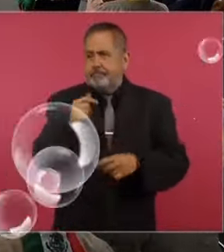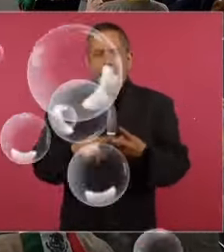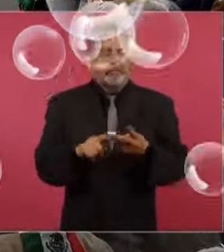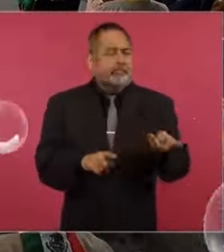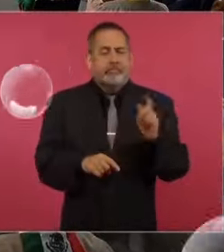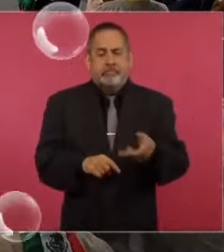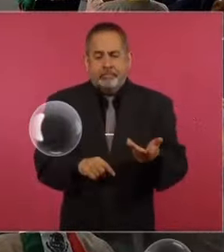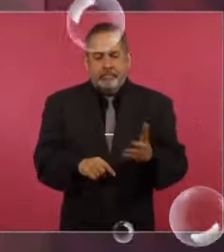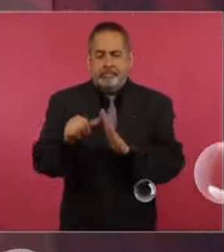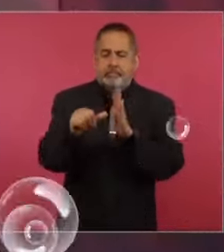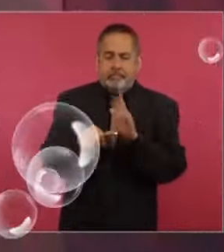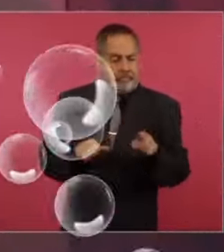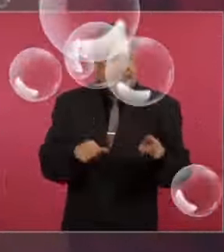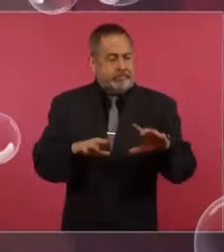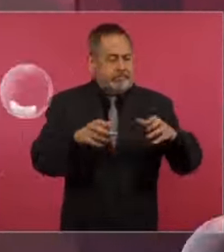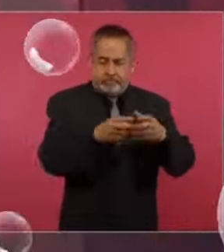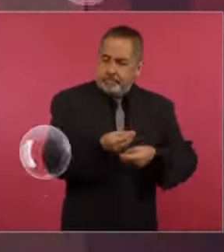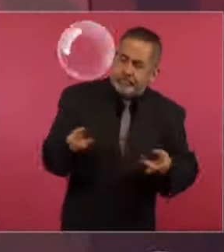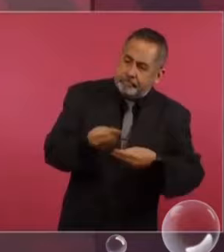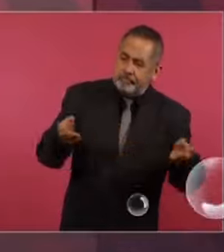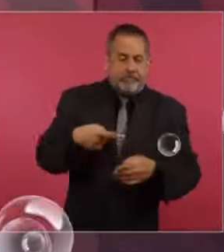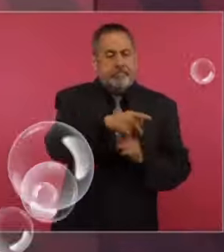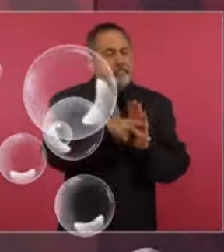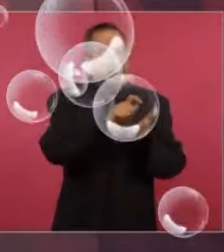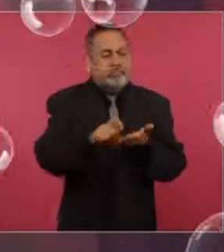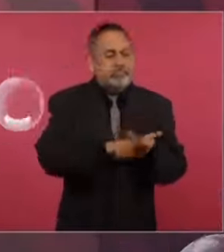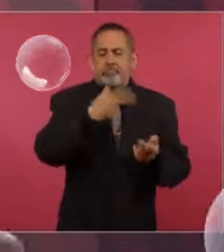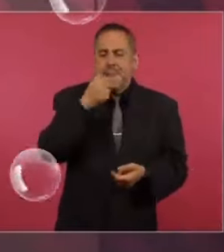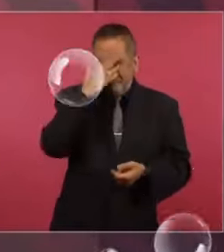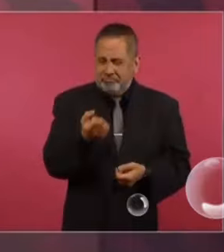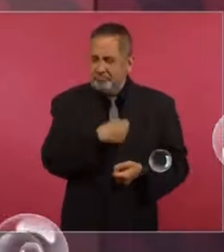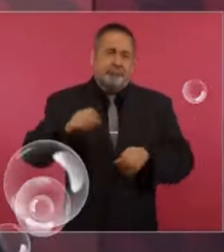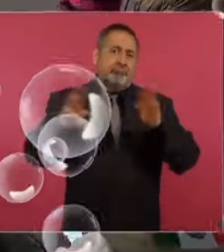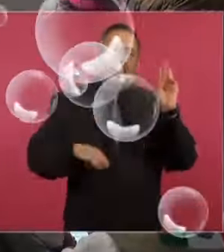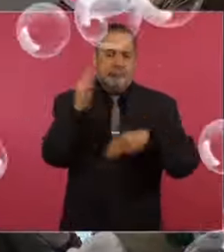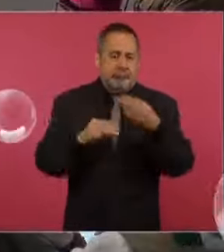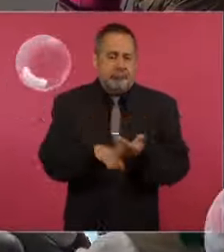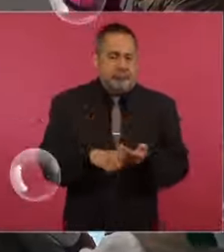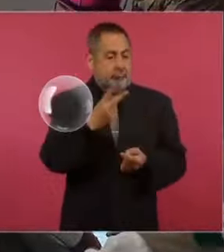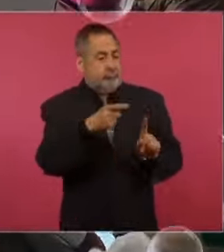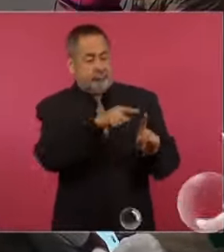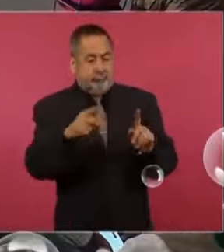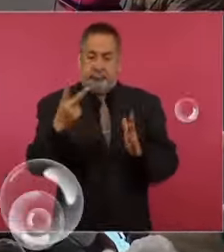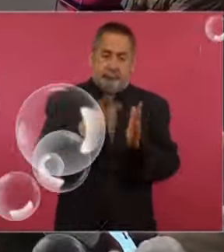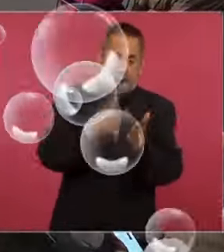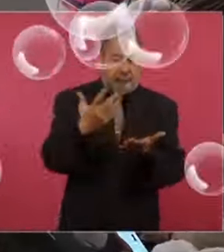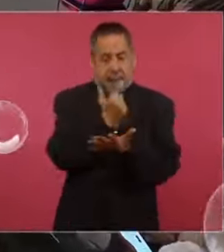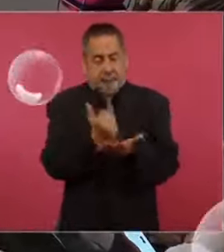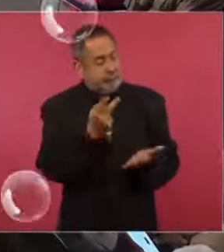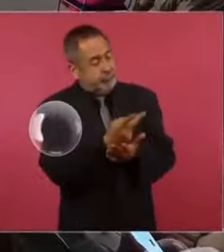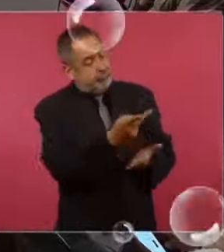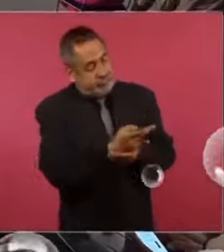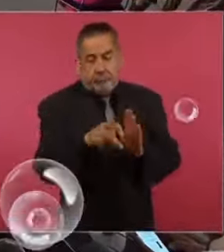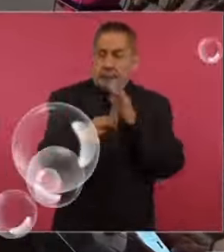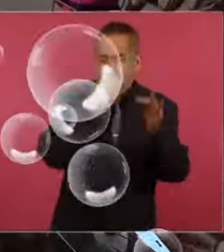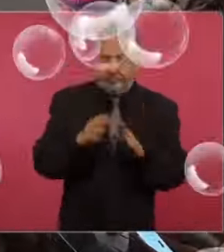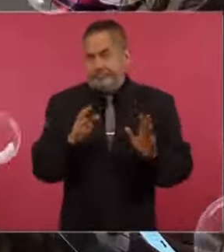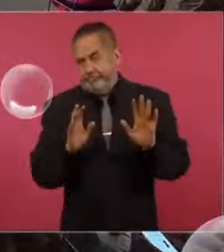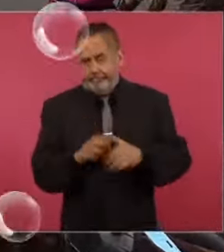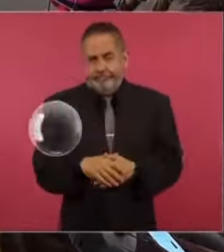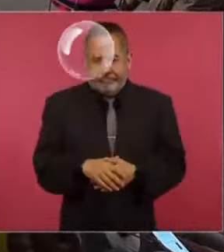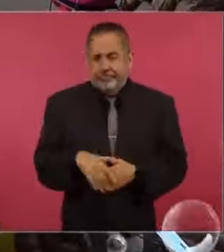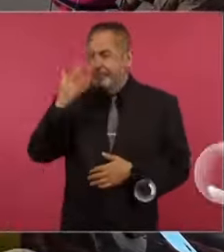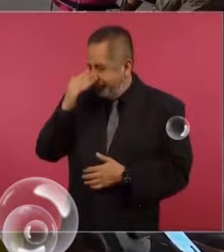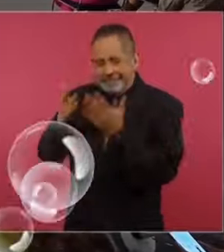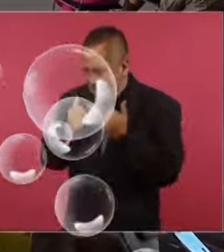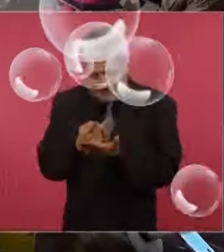el artículo del periodista más famoso del mundo. Dos veces premio Nobel del periodismo. Ya